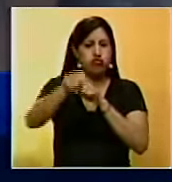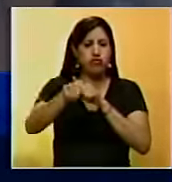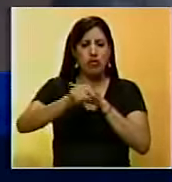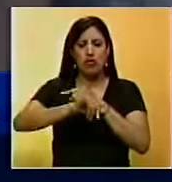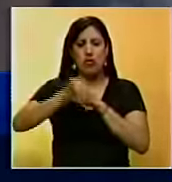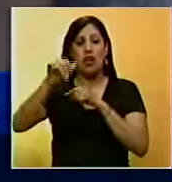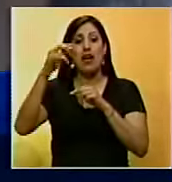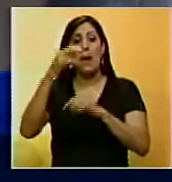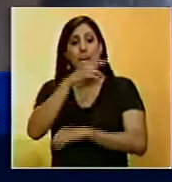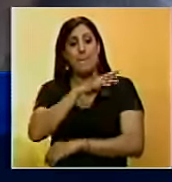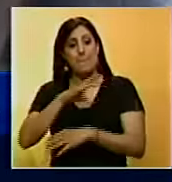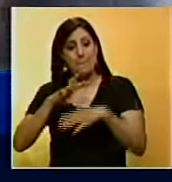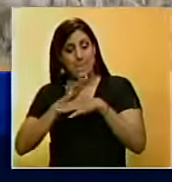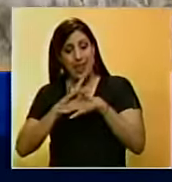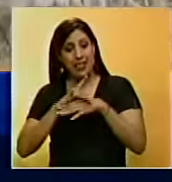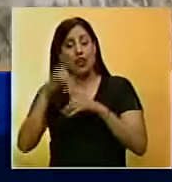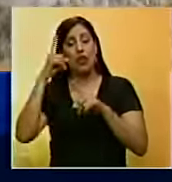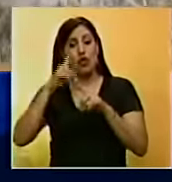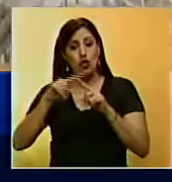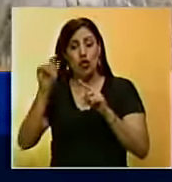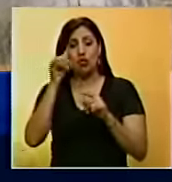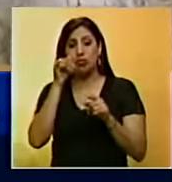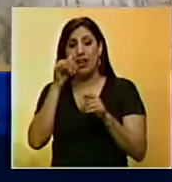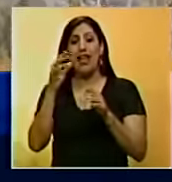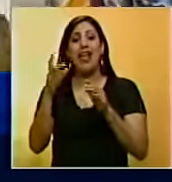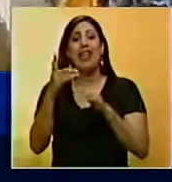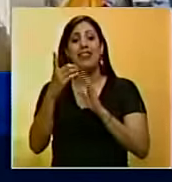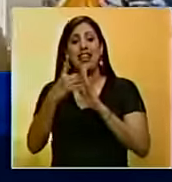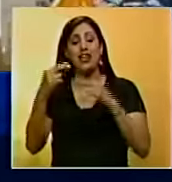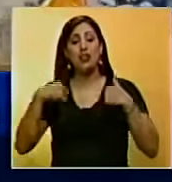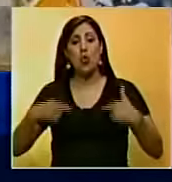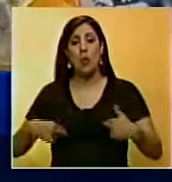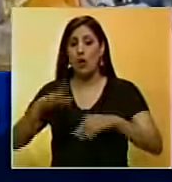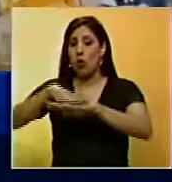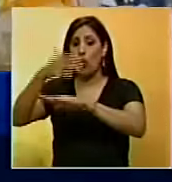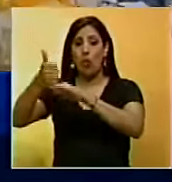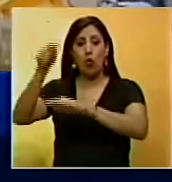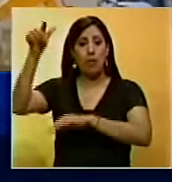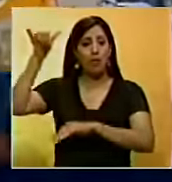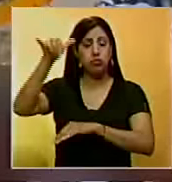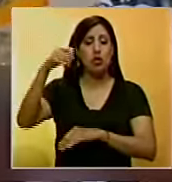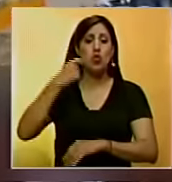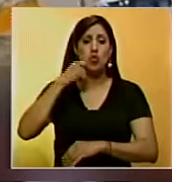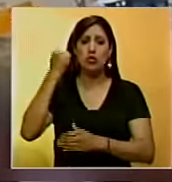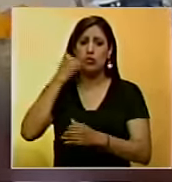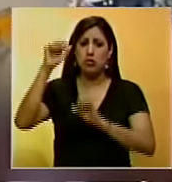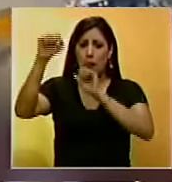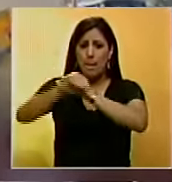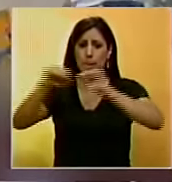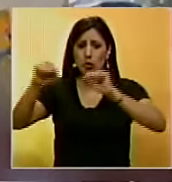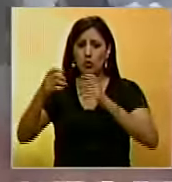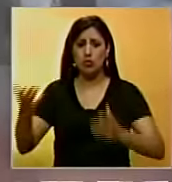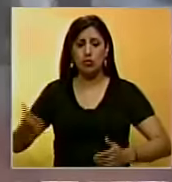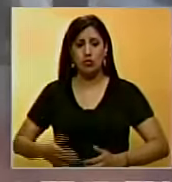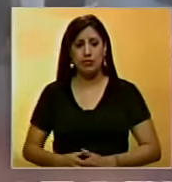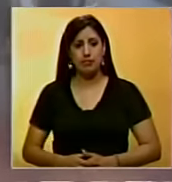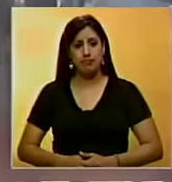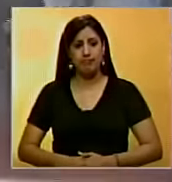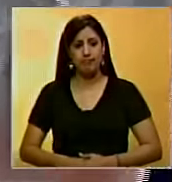Tanto Médicos Sin Fronteras como el Observatorio Sirio de Derechos Humanos acusaron a la aviación rusa de haber ejecutado este ataque.